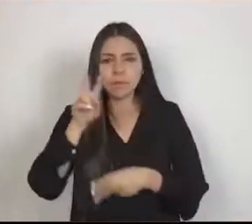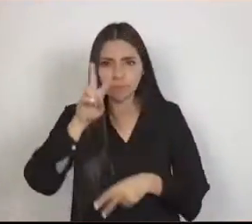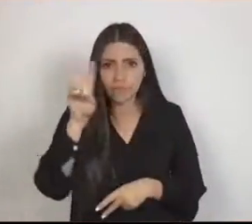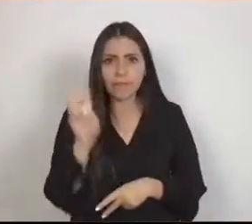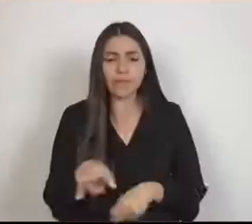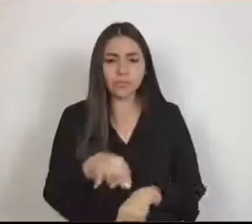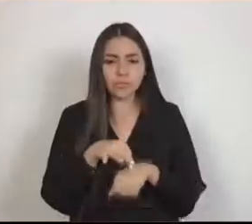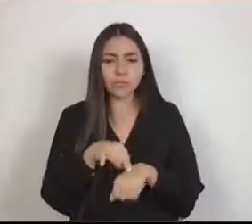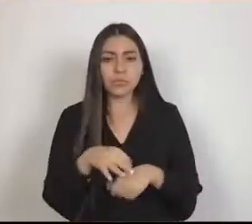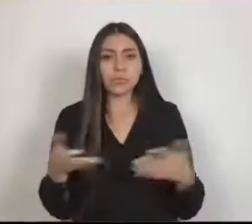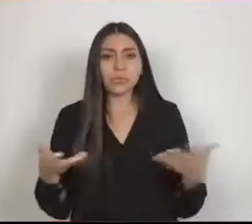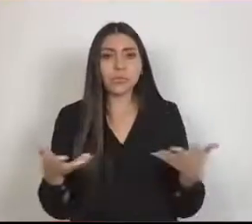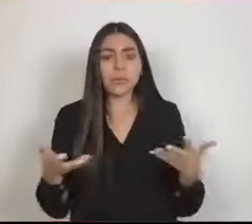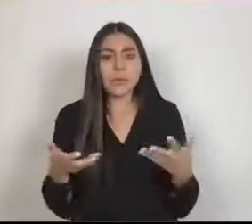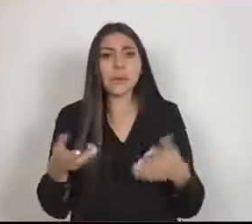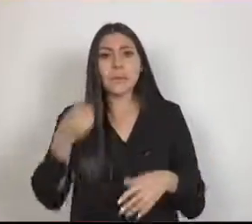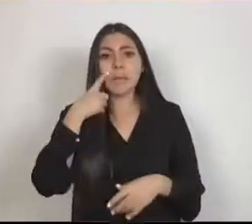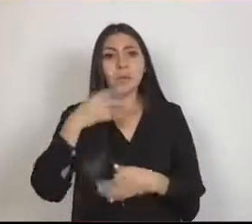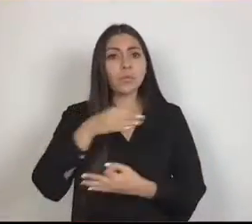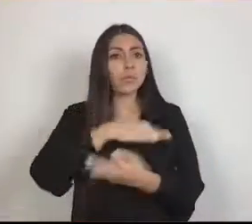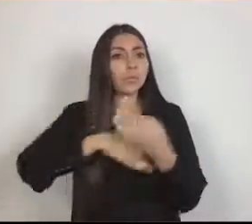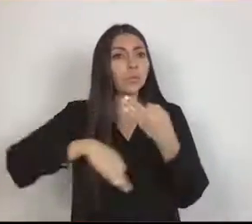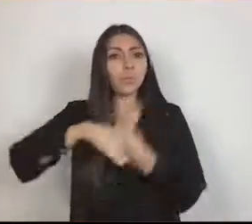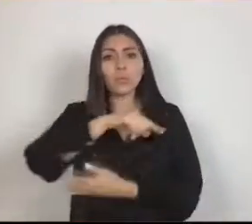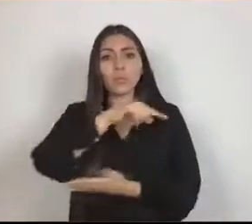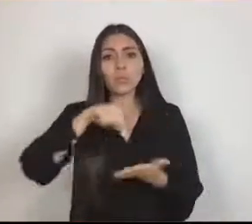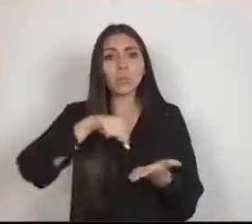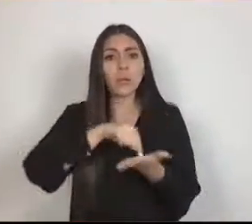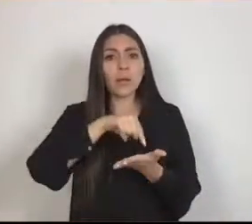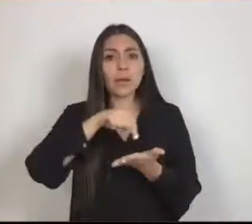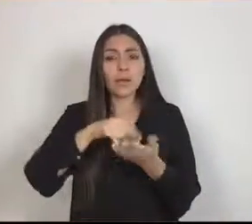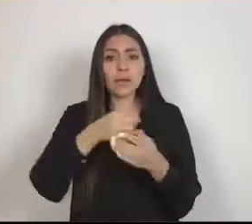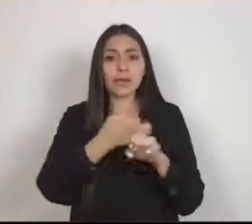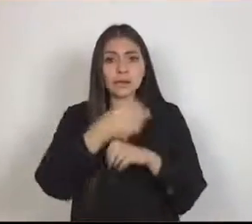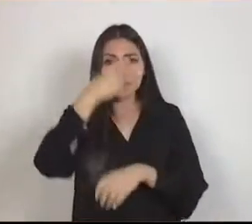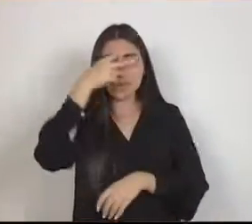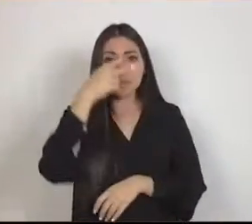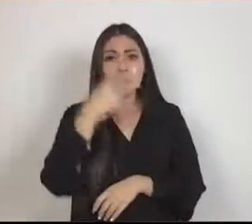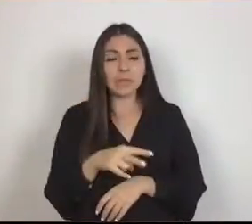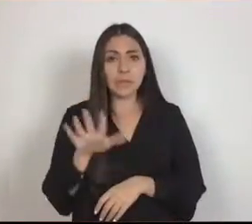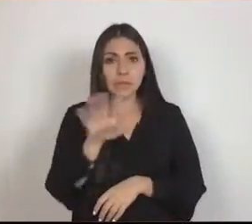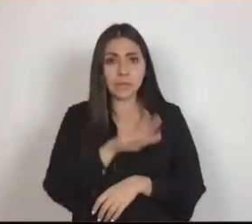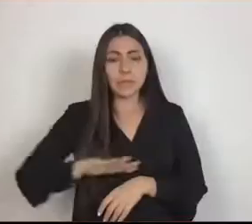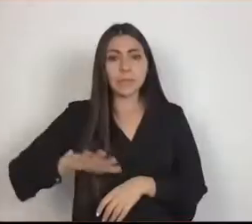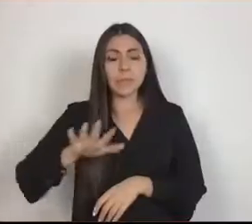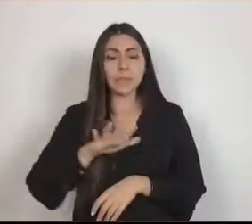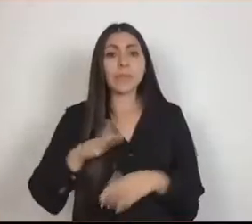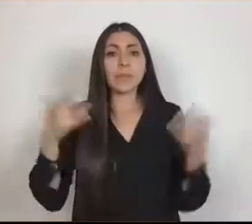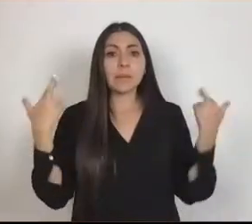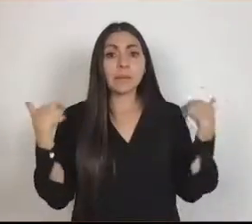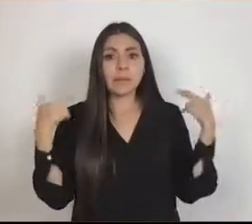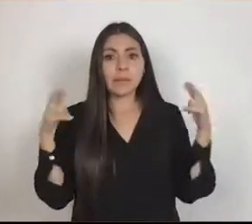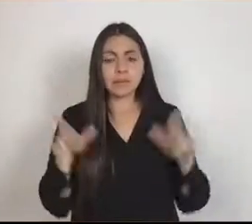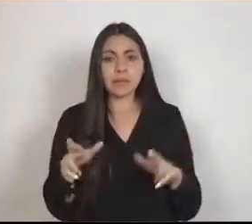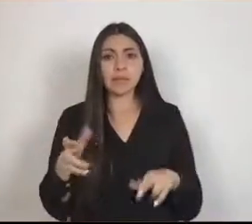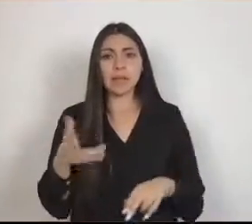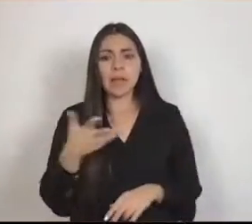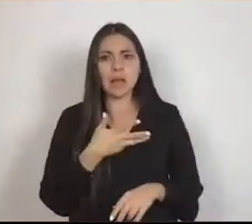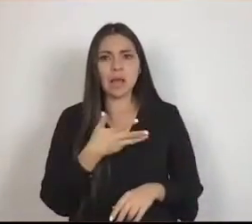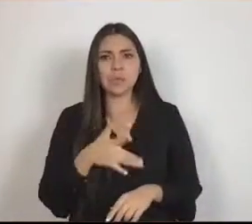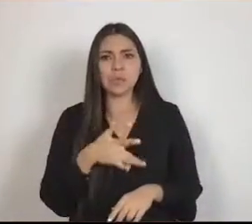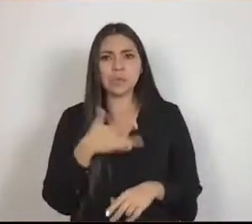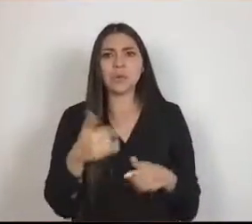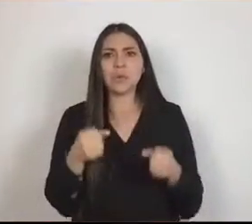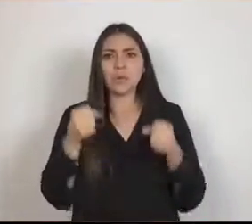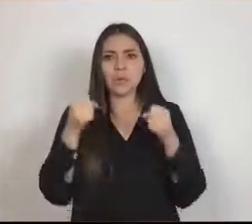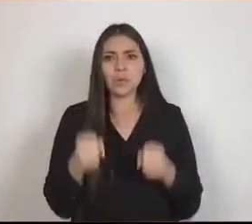para que en todos los rincones de nuestro Estado, los docentes, además de tener la seguridad de